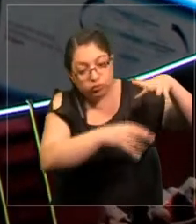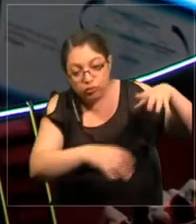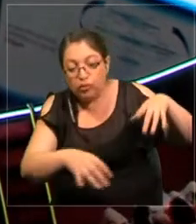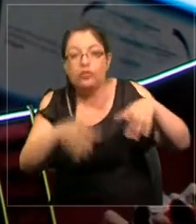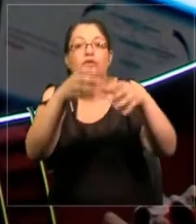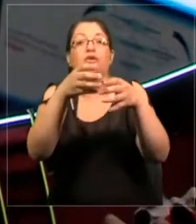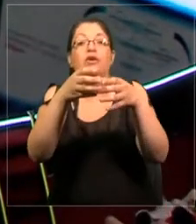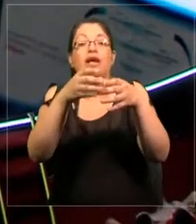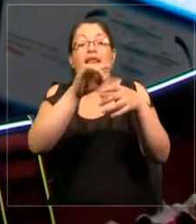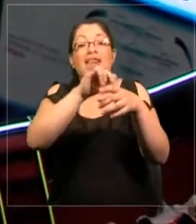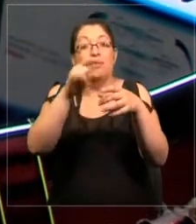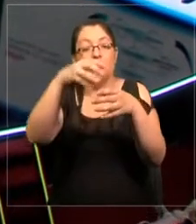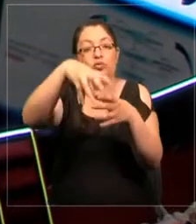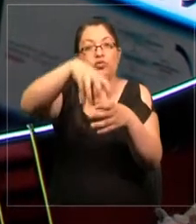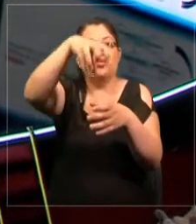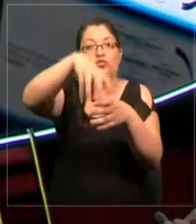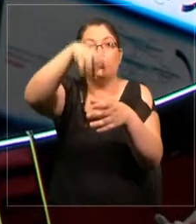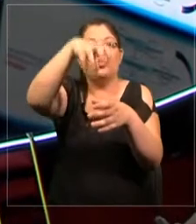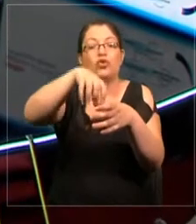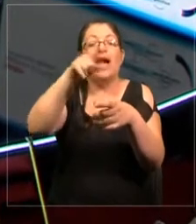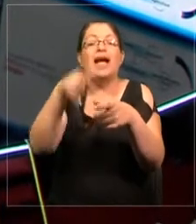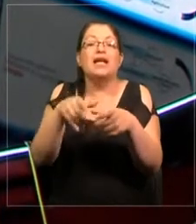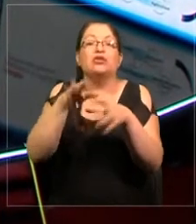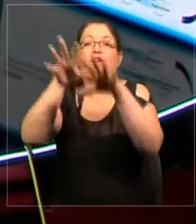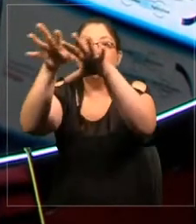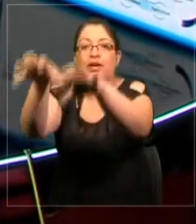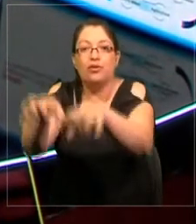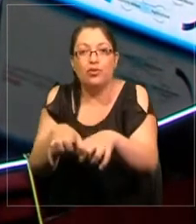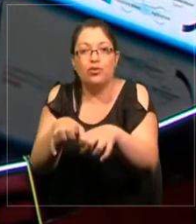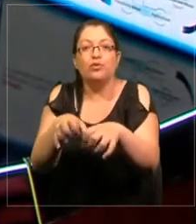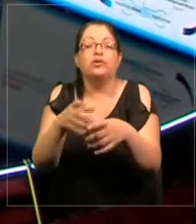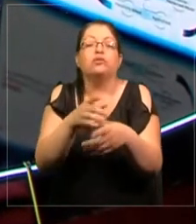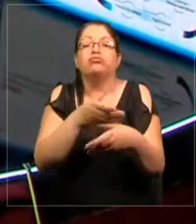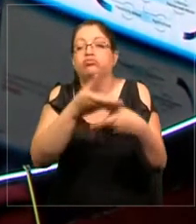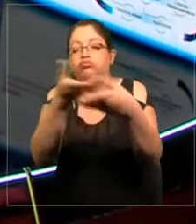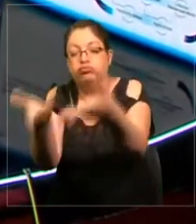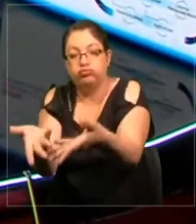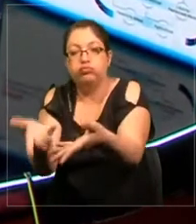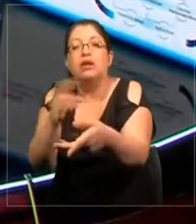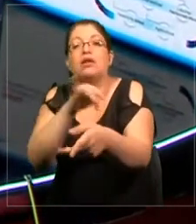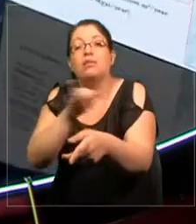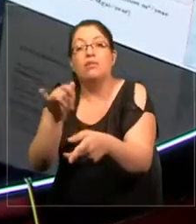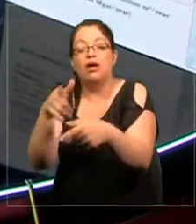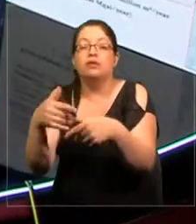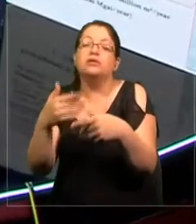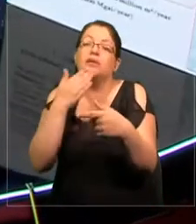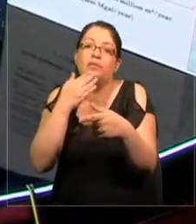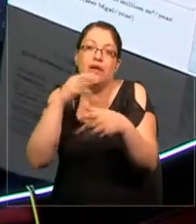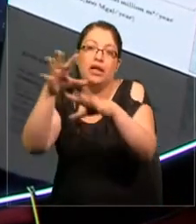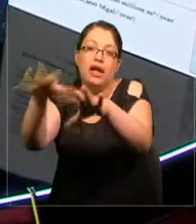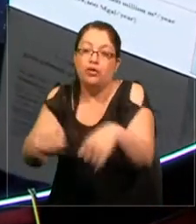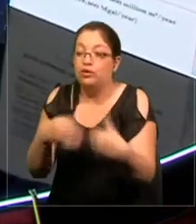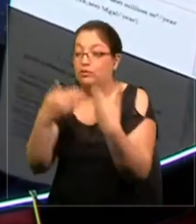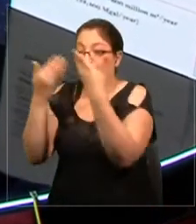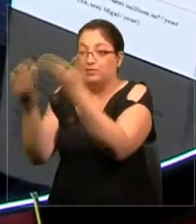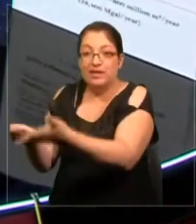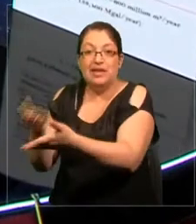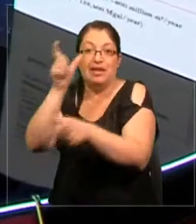La agricultura vuelve a los humanos. Entonces esto demuestra la economía circular.